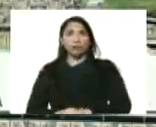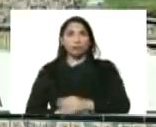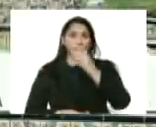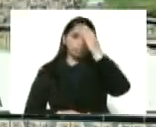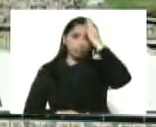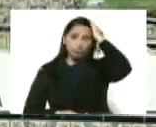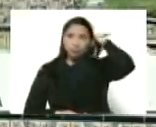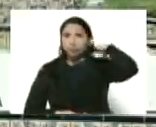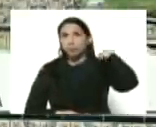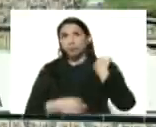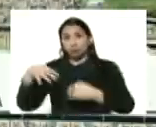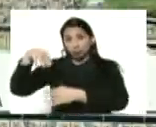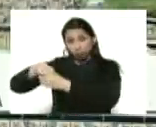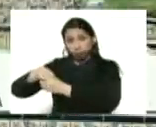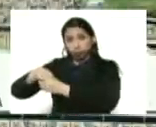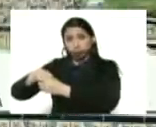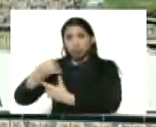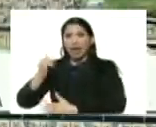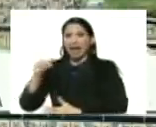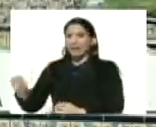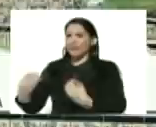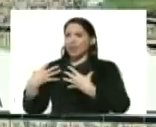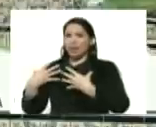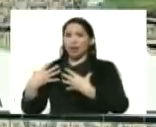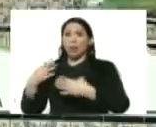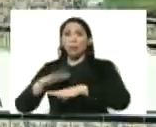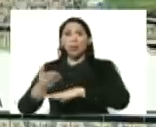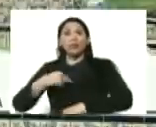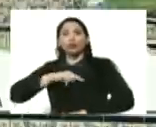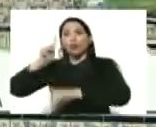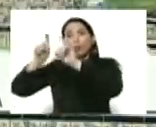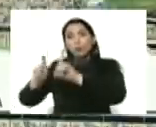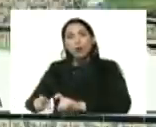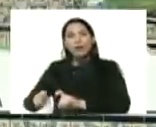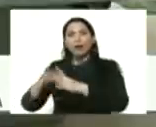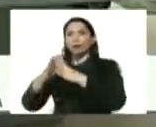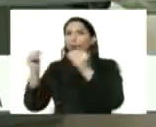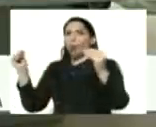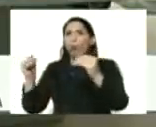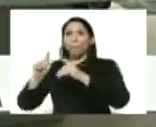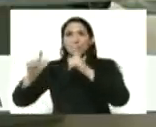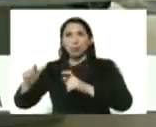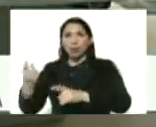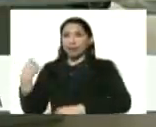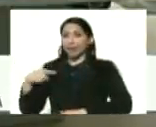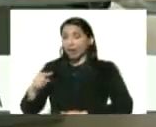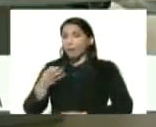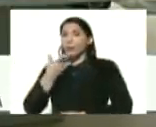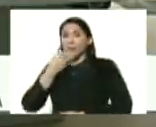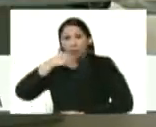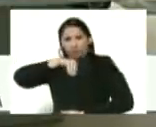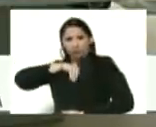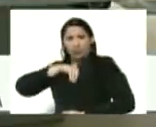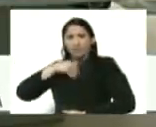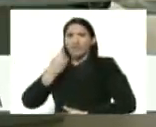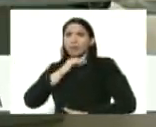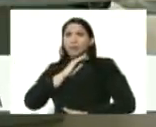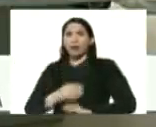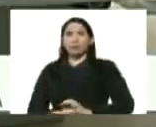pasan su cuarentena y el que esté infectado, porque le hacemos pruebas a todos, el que tenga la enfermedad,